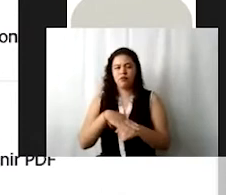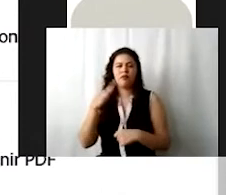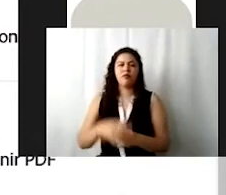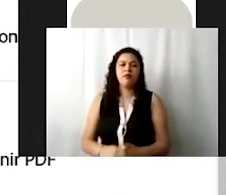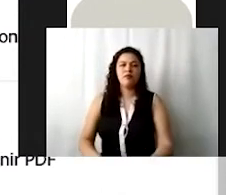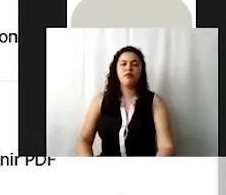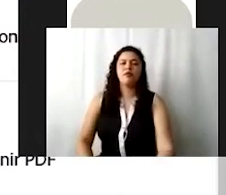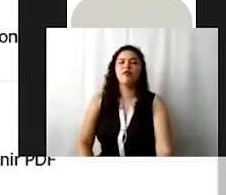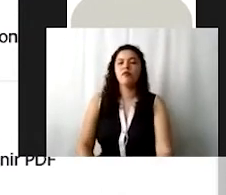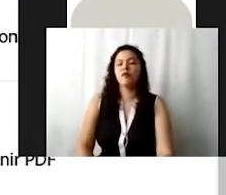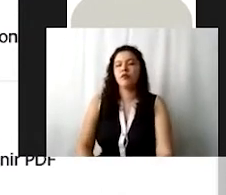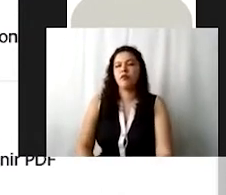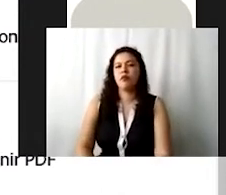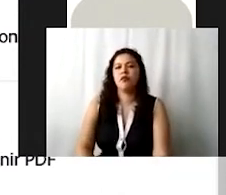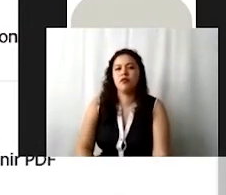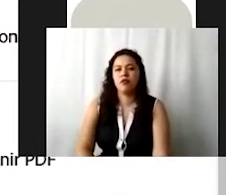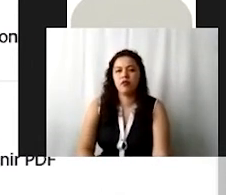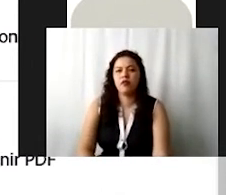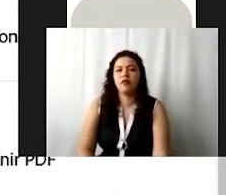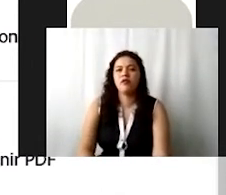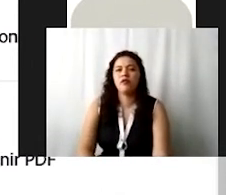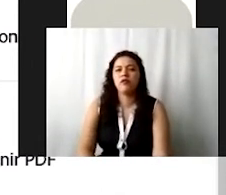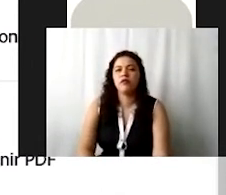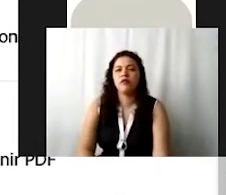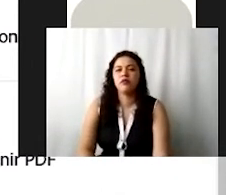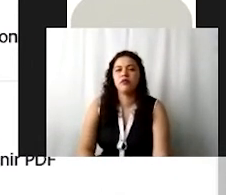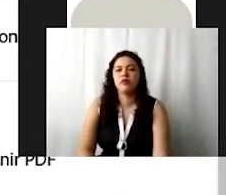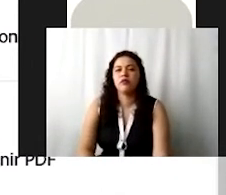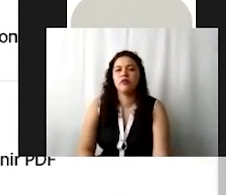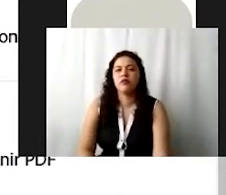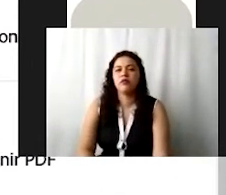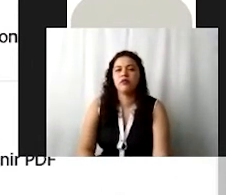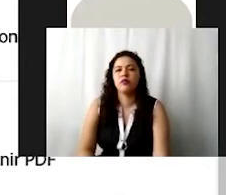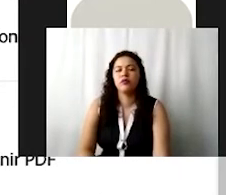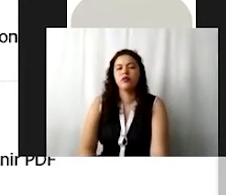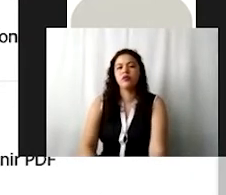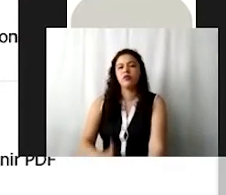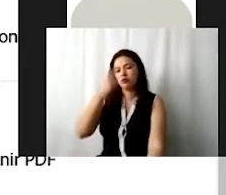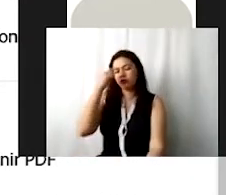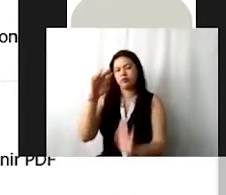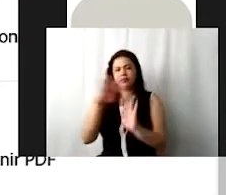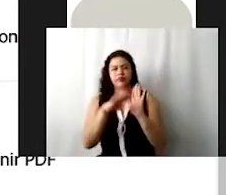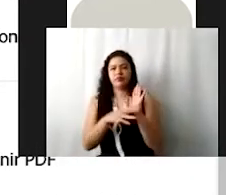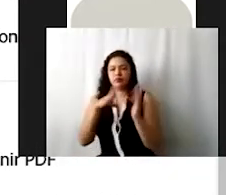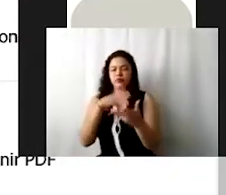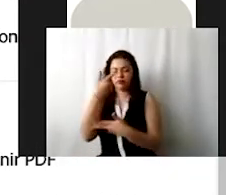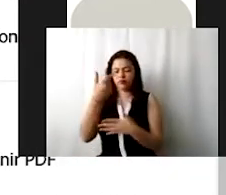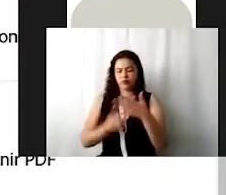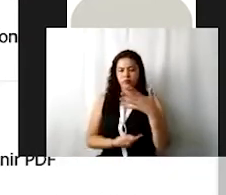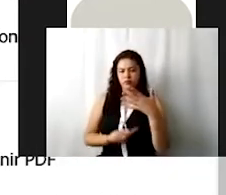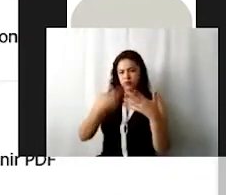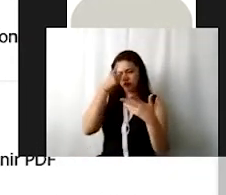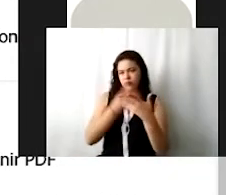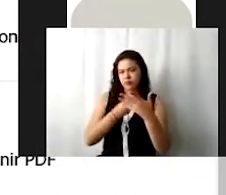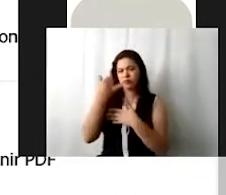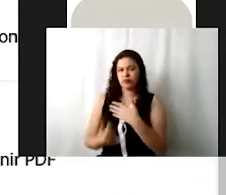Y otro tip también para revisar el instructivo es que viene este catálogo de clasificación por proyecto.